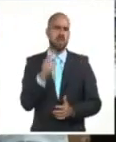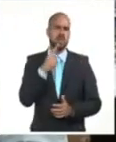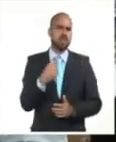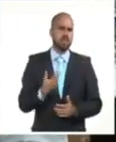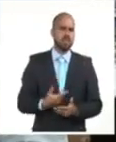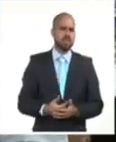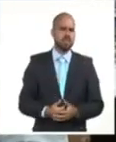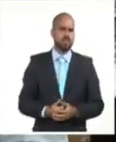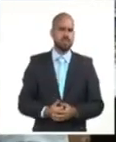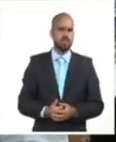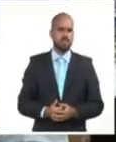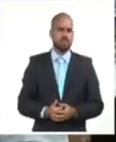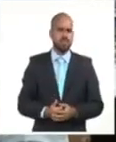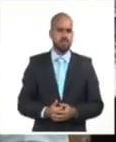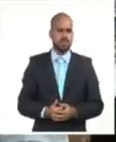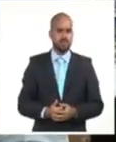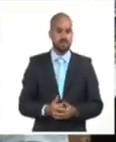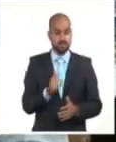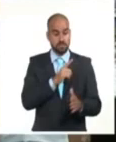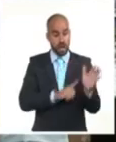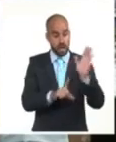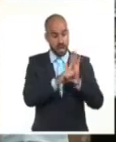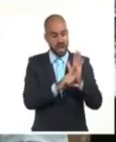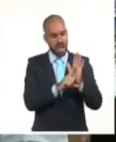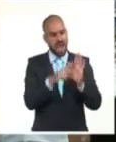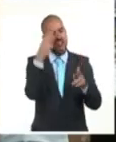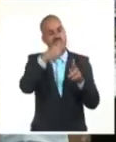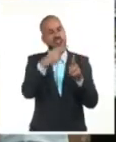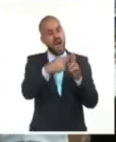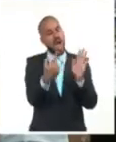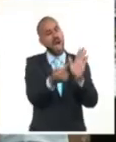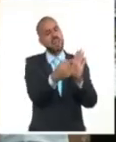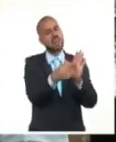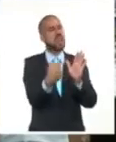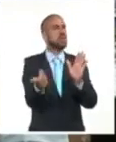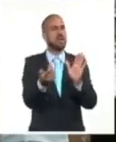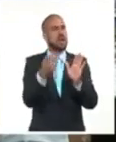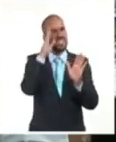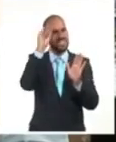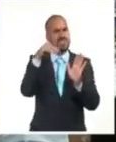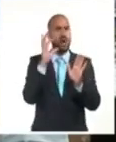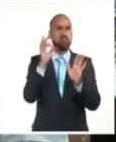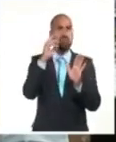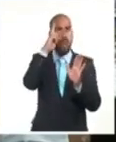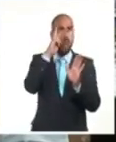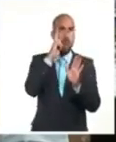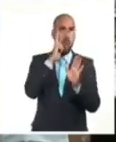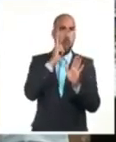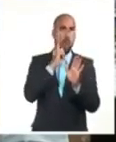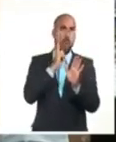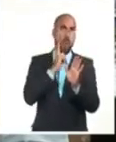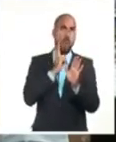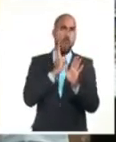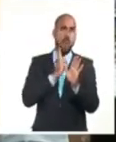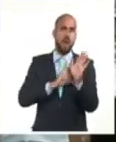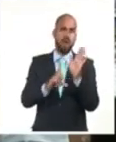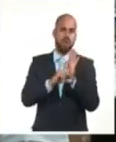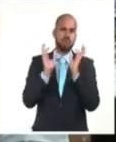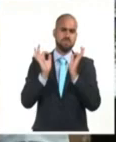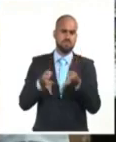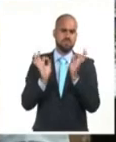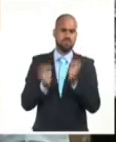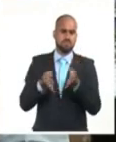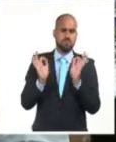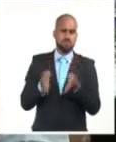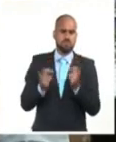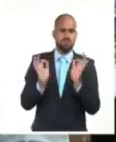en la letra de nuestra ley, rompemos la concepción antropocentrista que ha predominado en